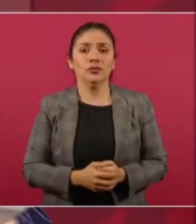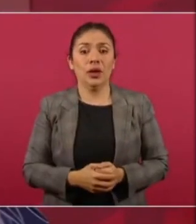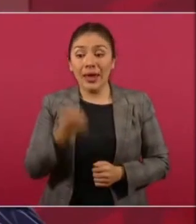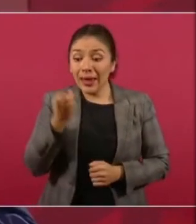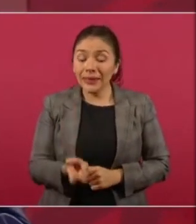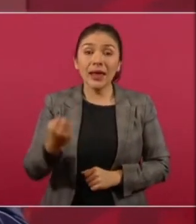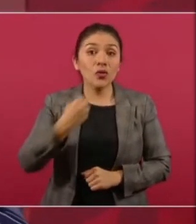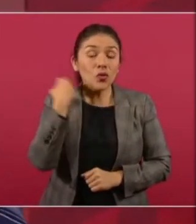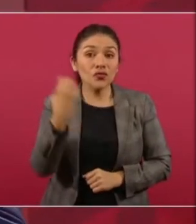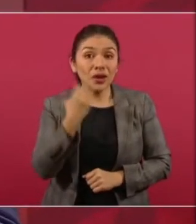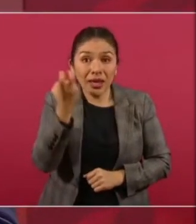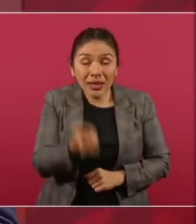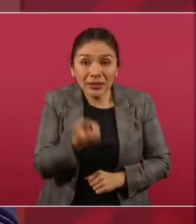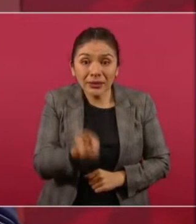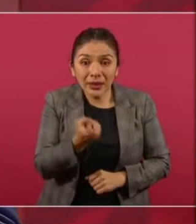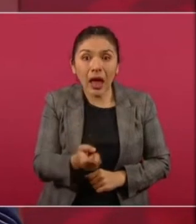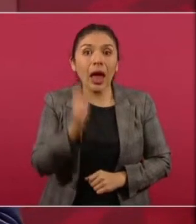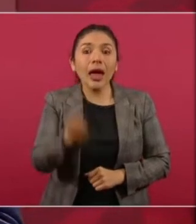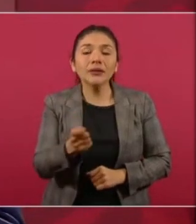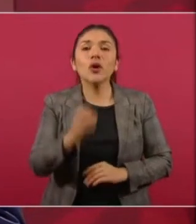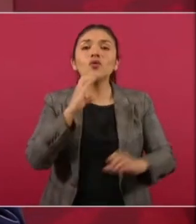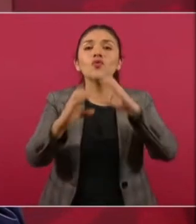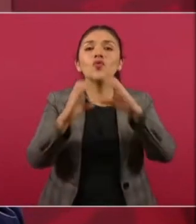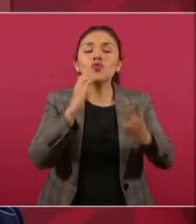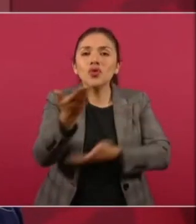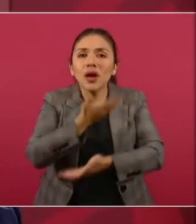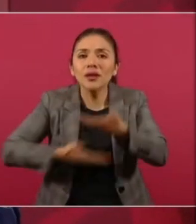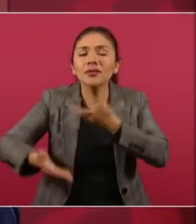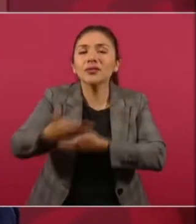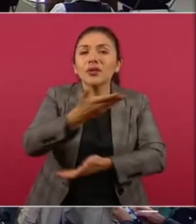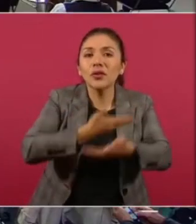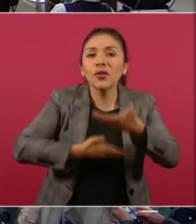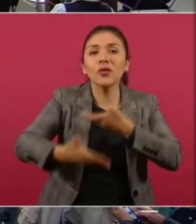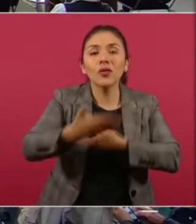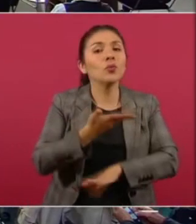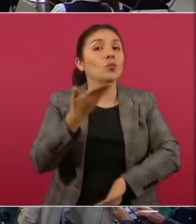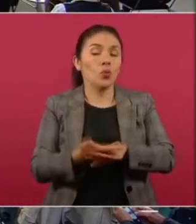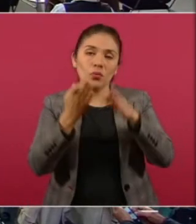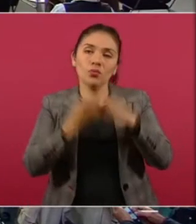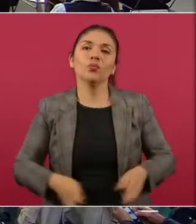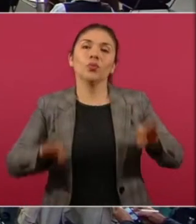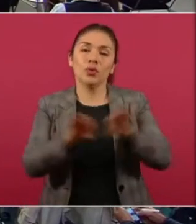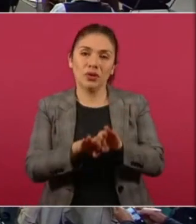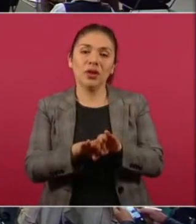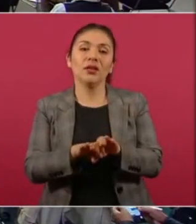conferencia es un diálogo circular, muy importante.